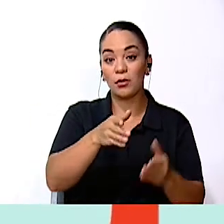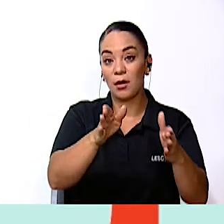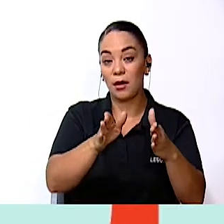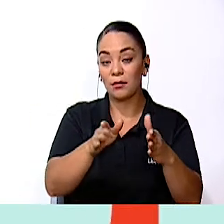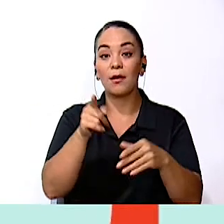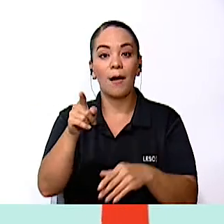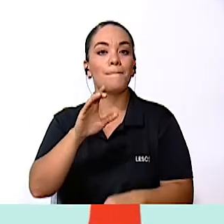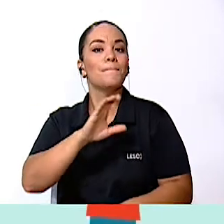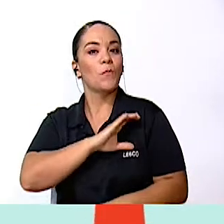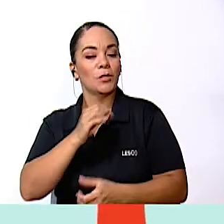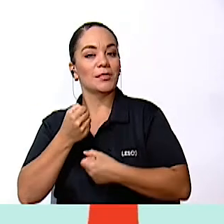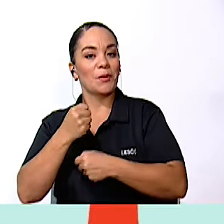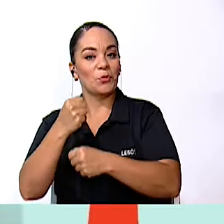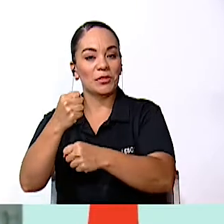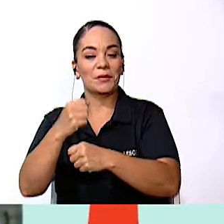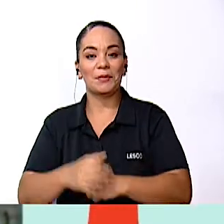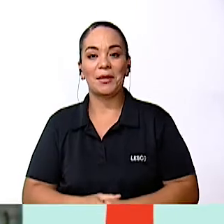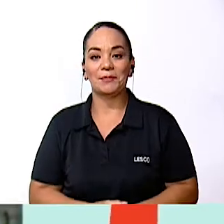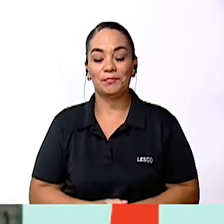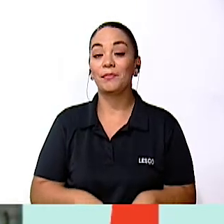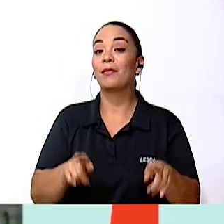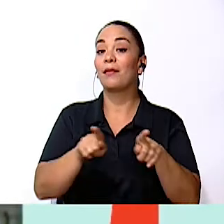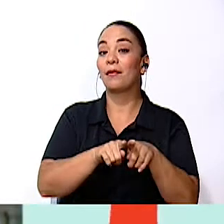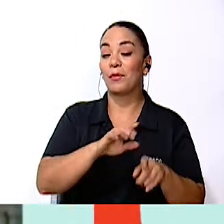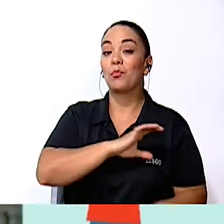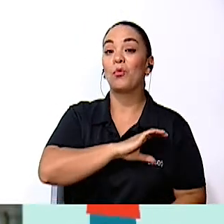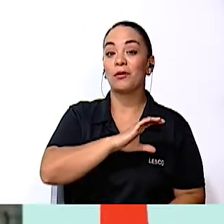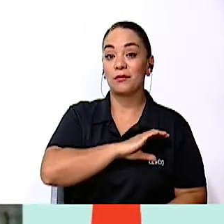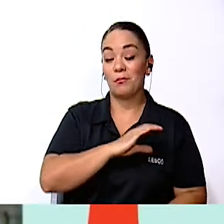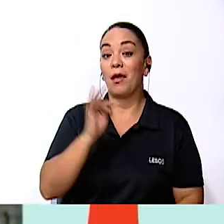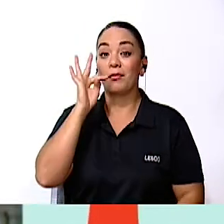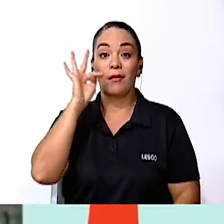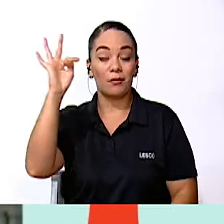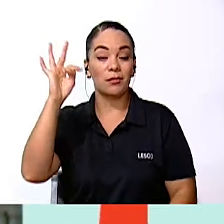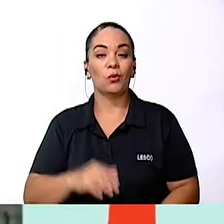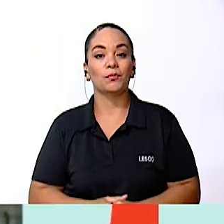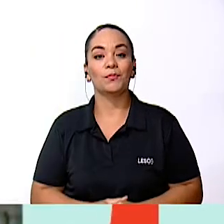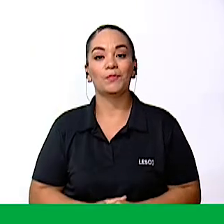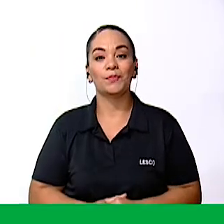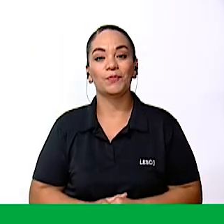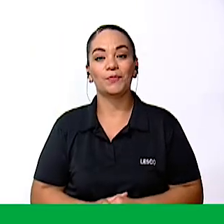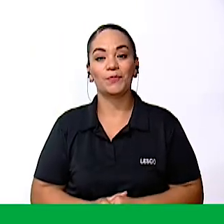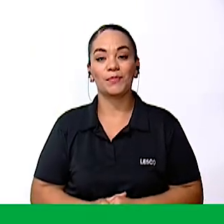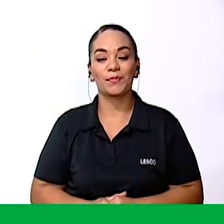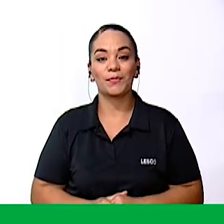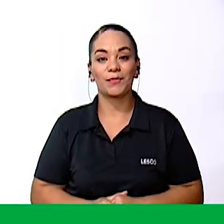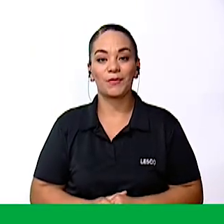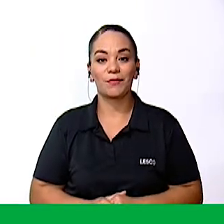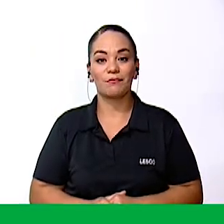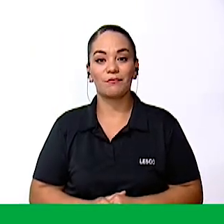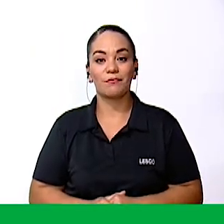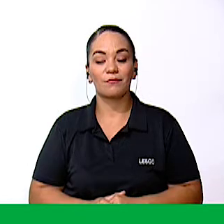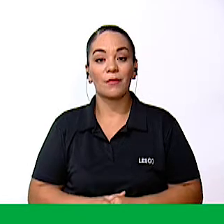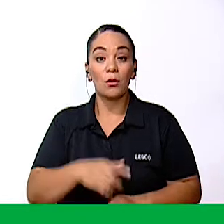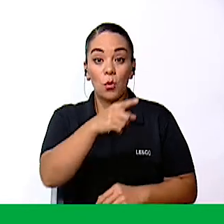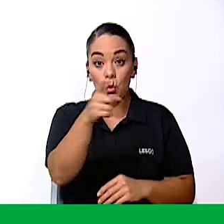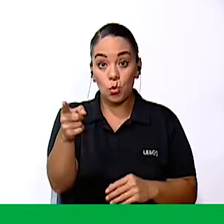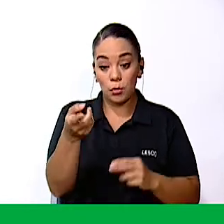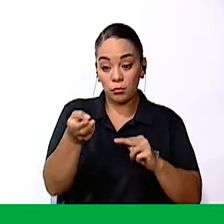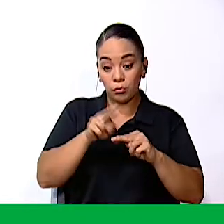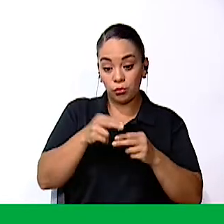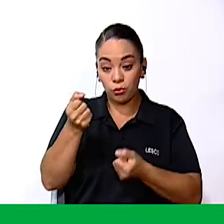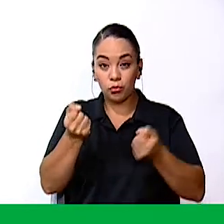policía municipal y también la policía de tránsito Si estás en un auto